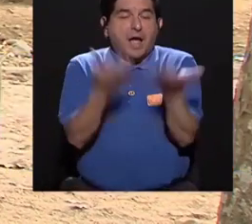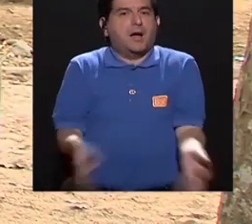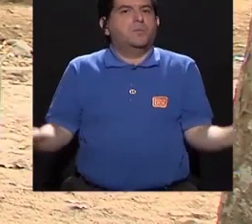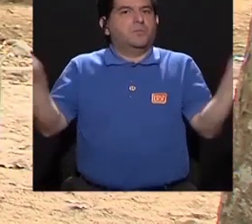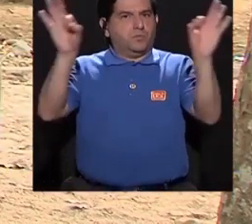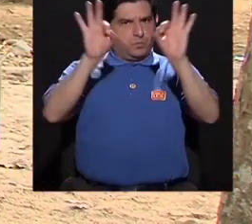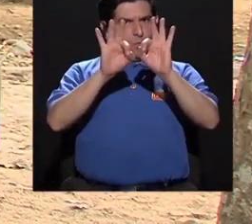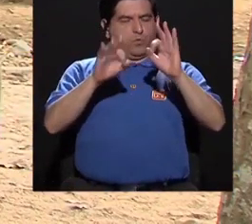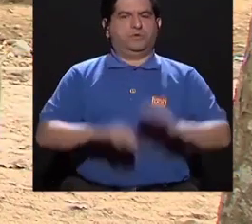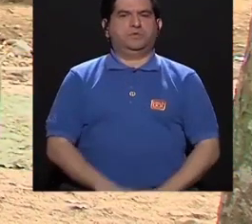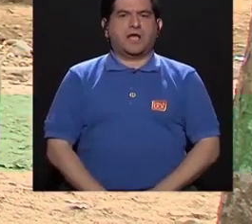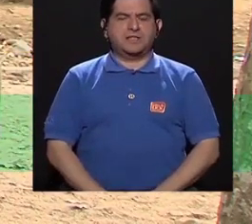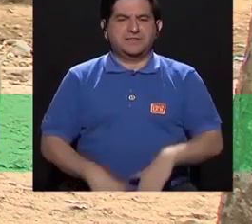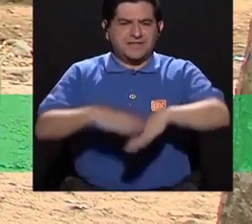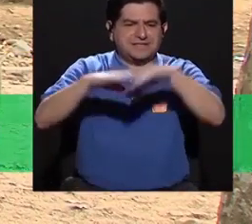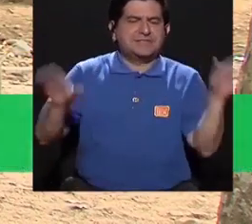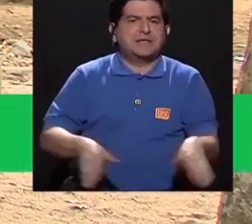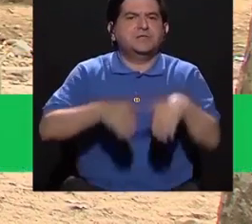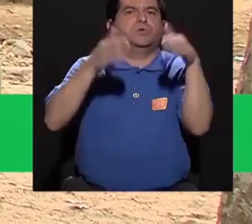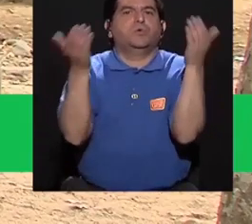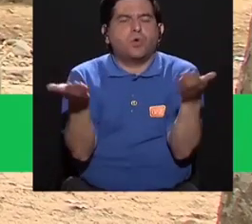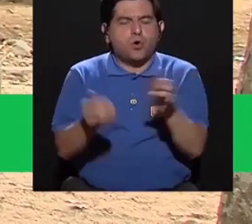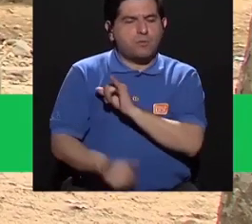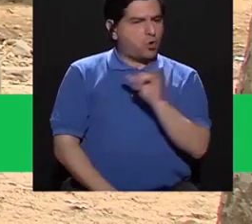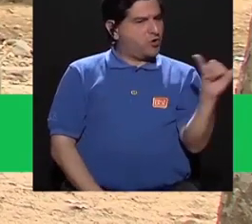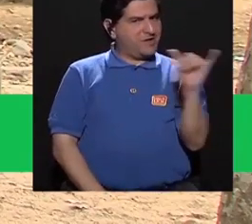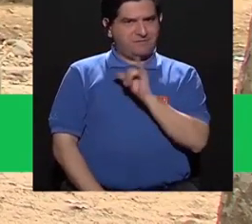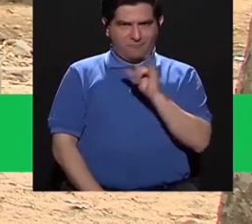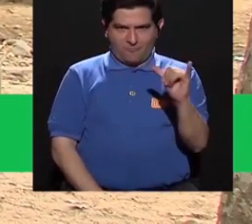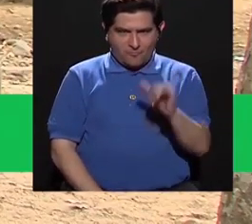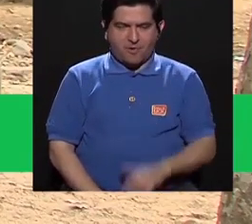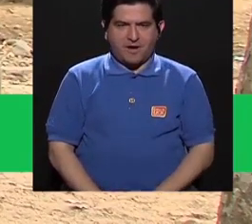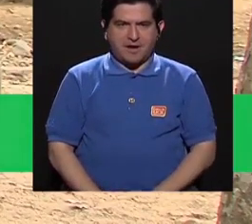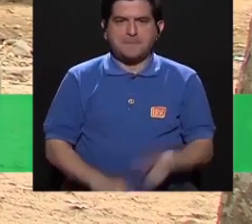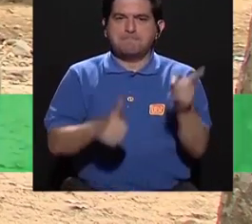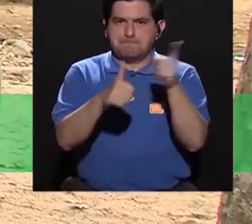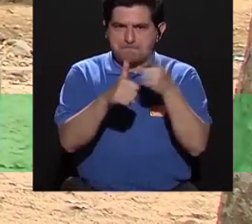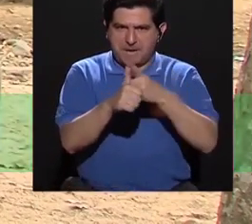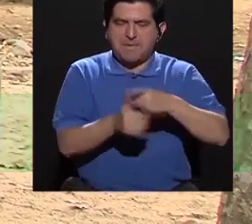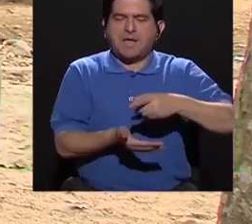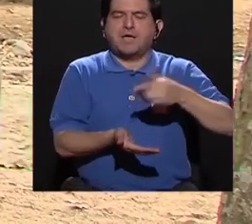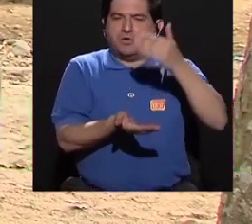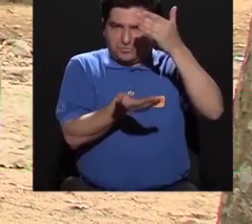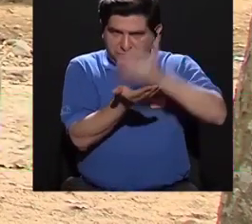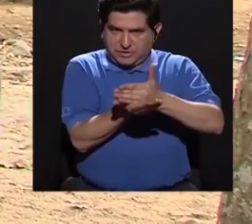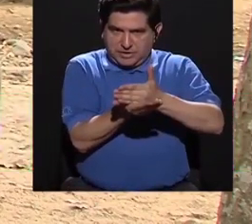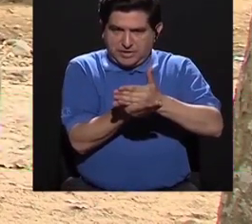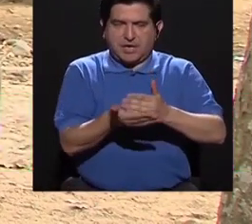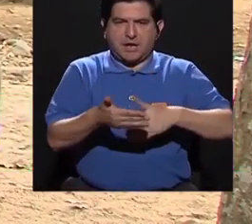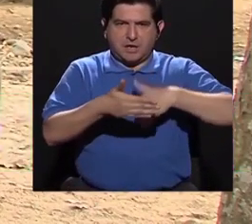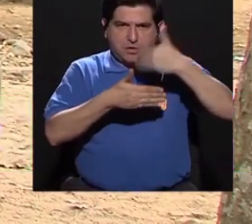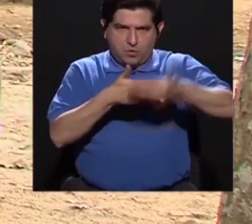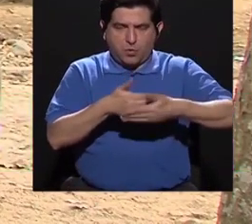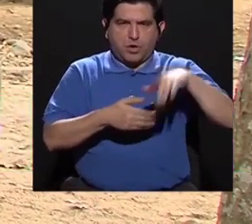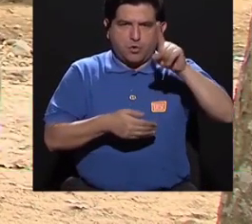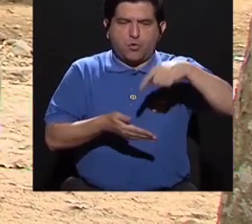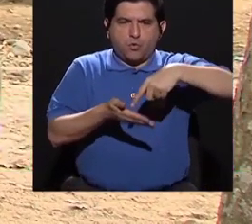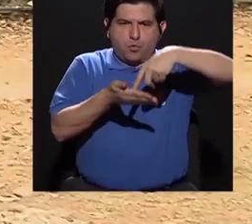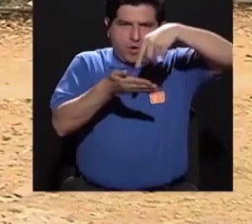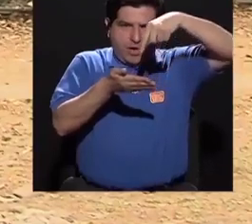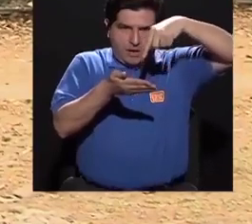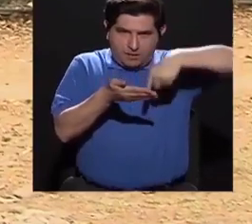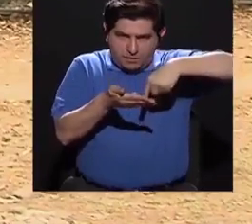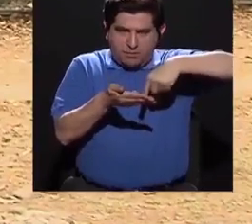Ahora es importante también cómo vamos a bajar de la máquina. De la misma manera lo que vamos a hacer es que primero paramos la máquina, después bajamos una